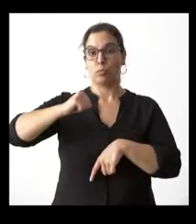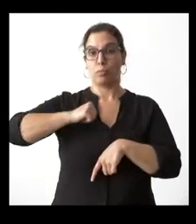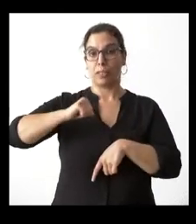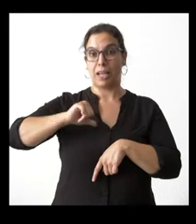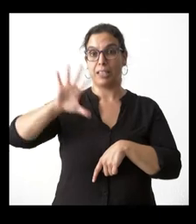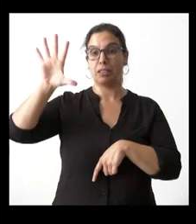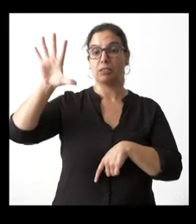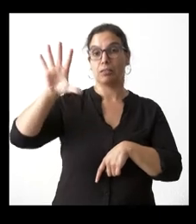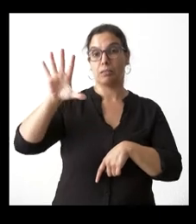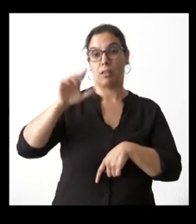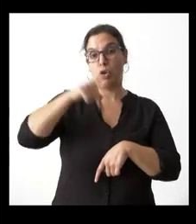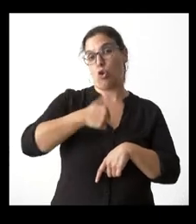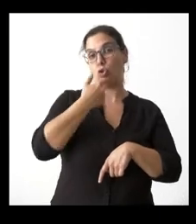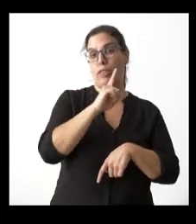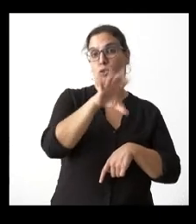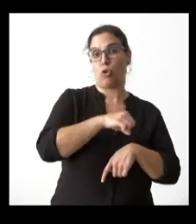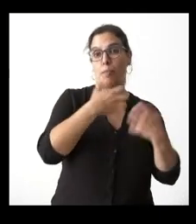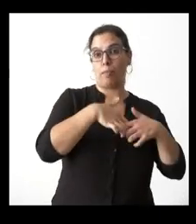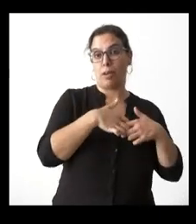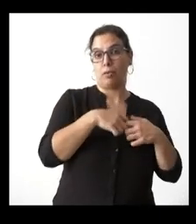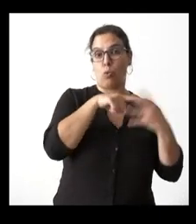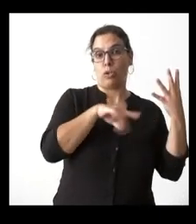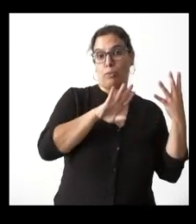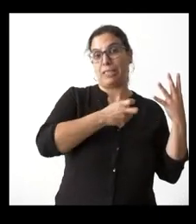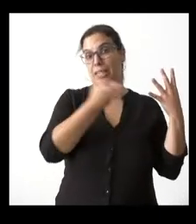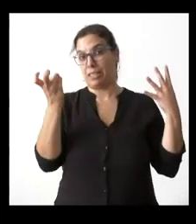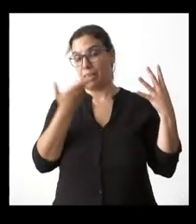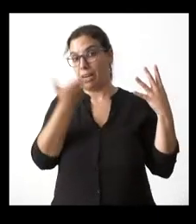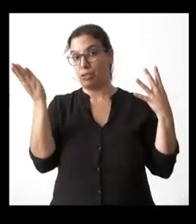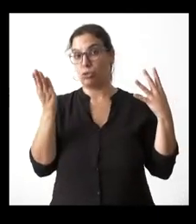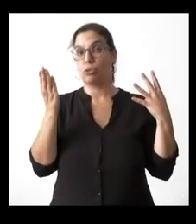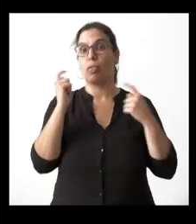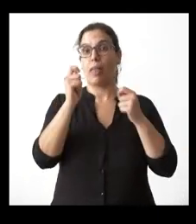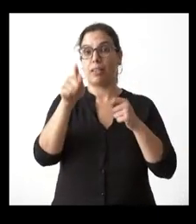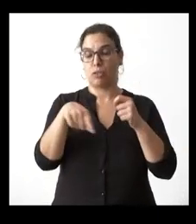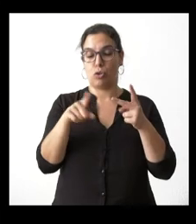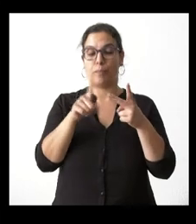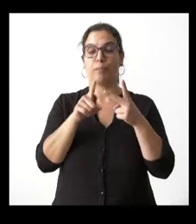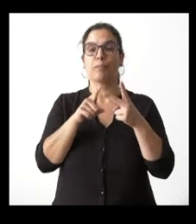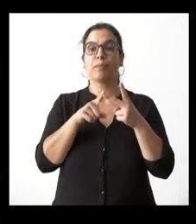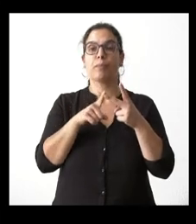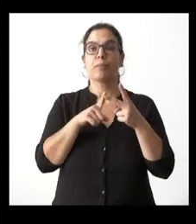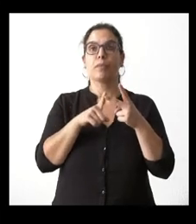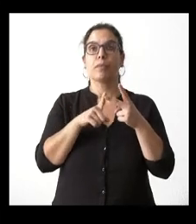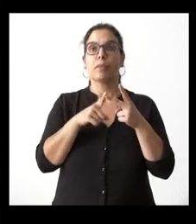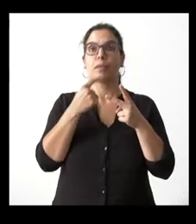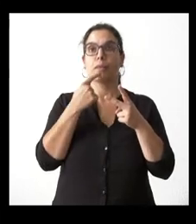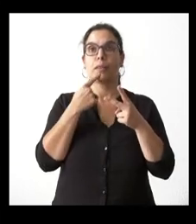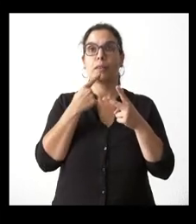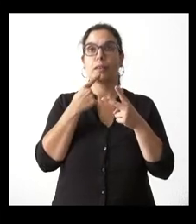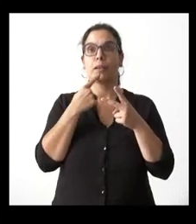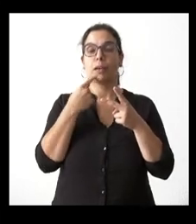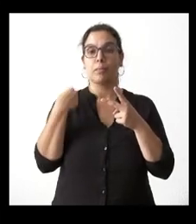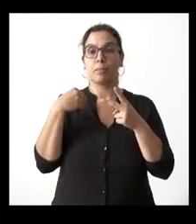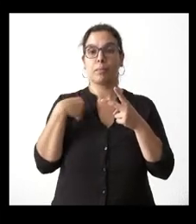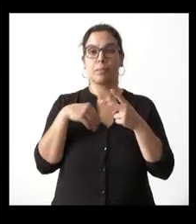equipamiento en estos cuatro que se han anunciado hoy y luego por otro lado me sorprende que con las poblaciones ya no solo las ayudas al funcionamiento